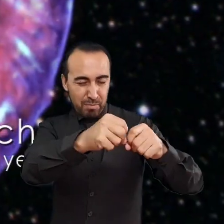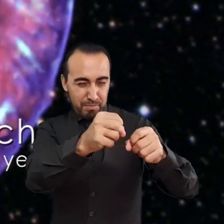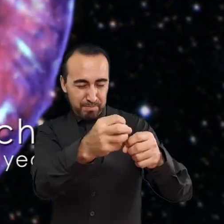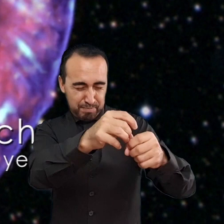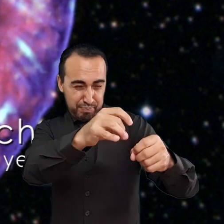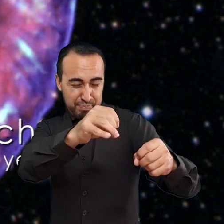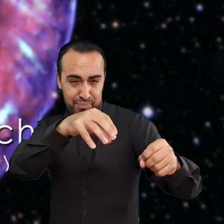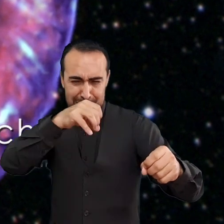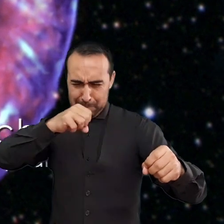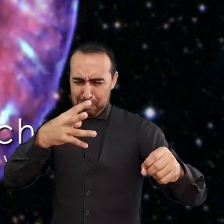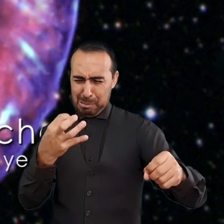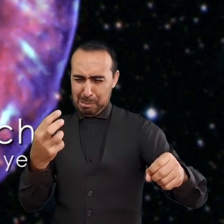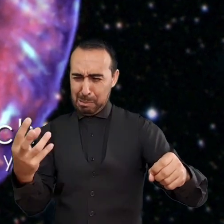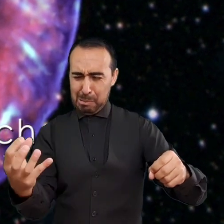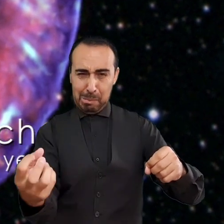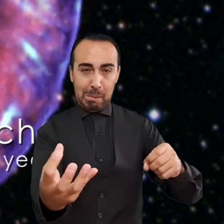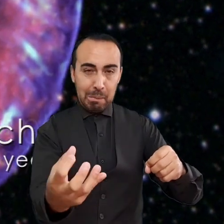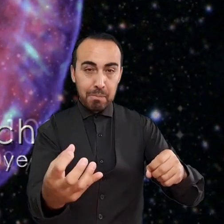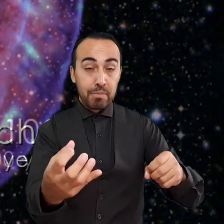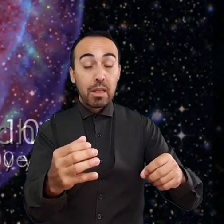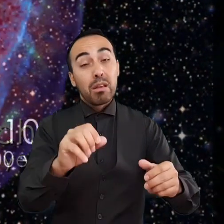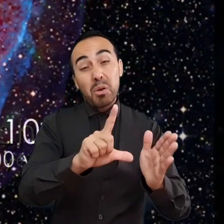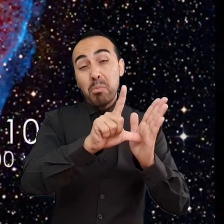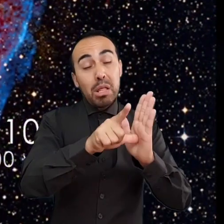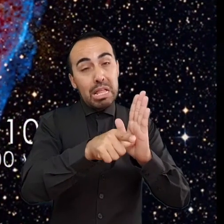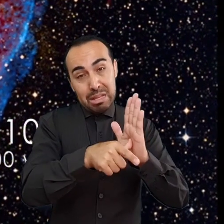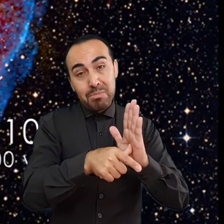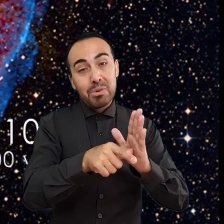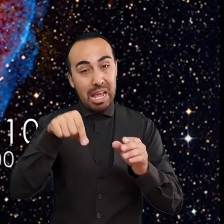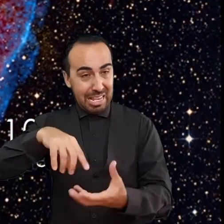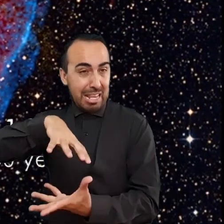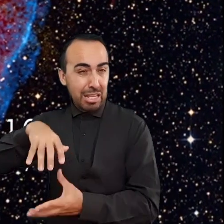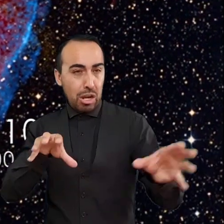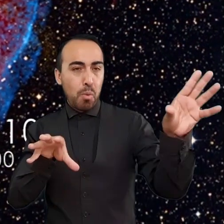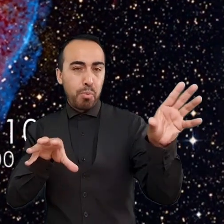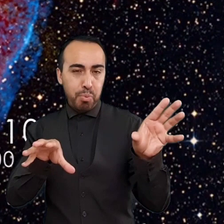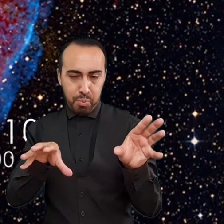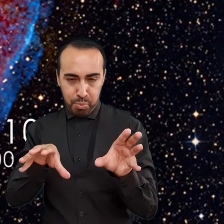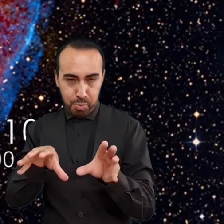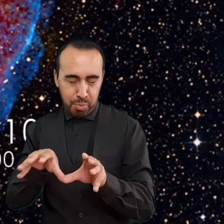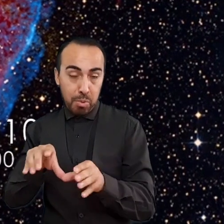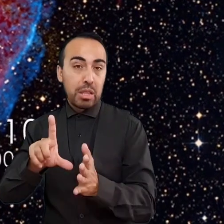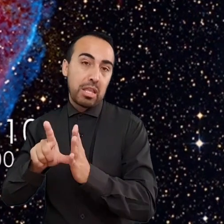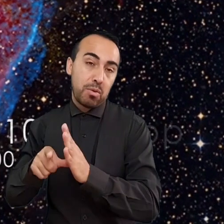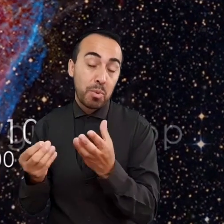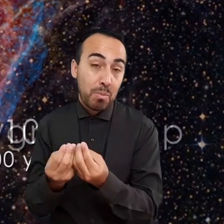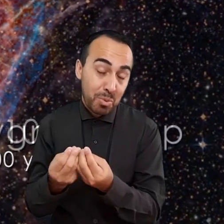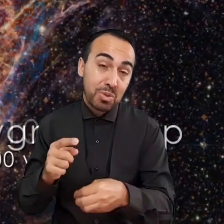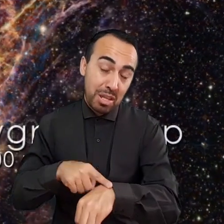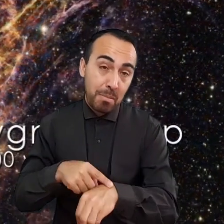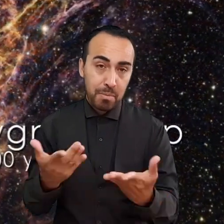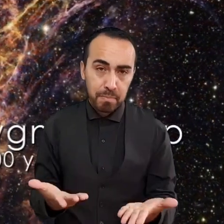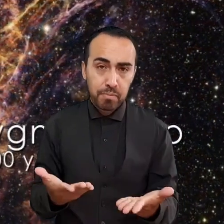Gran parte de lo que sabemos sobre la física de las supernovas y sus progenitores se basa en observaciones obtenidas varios días